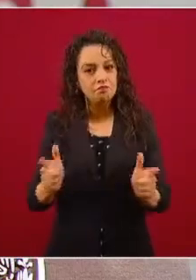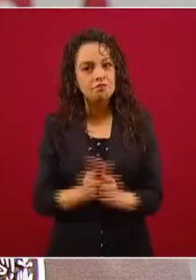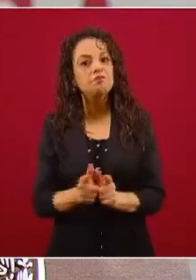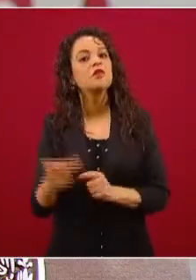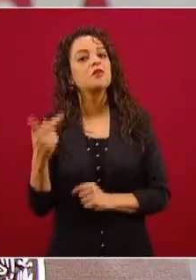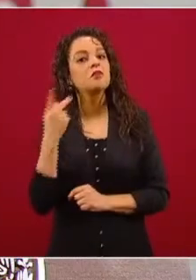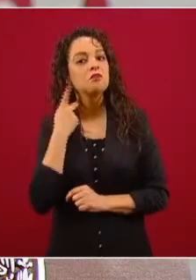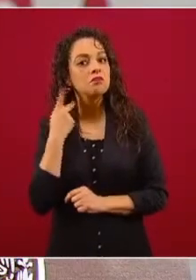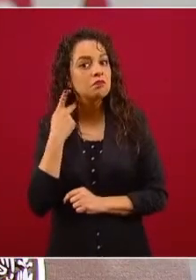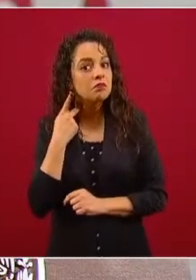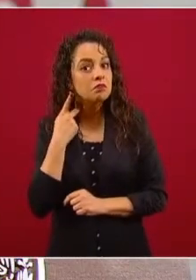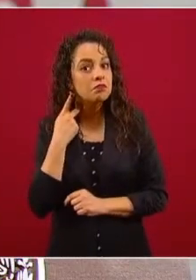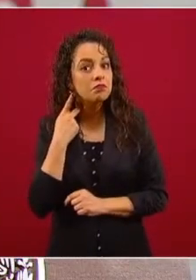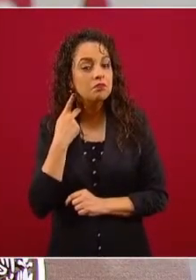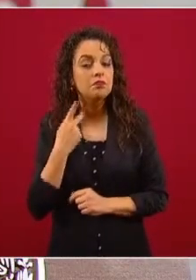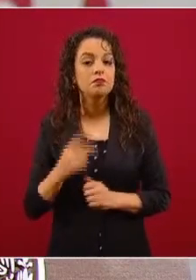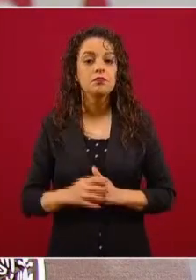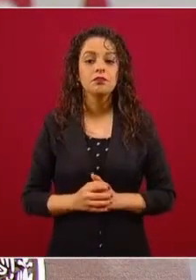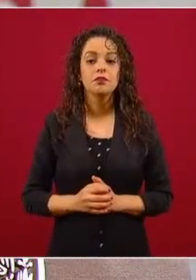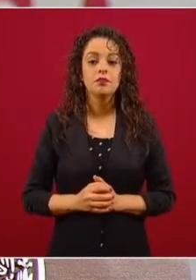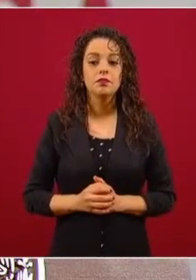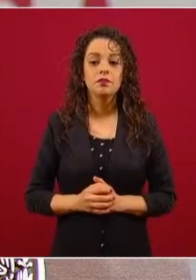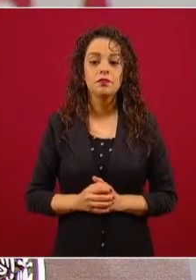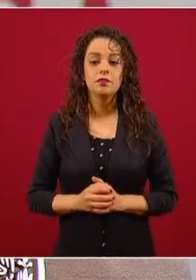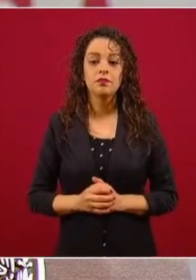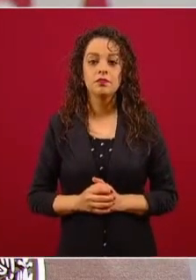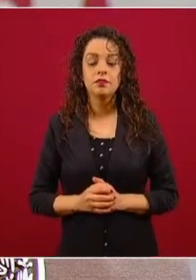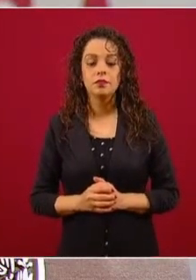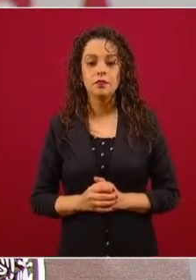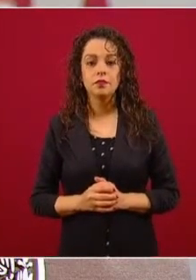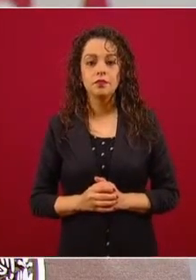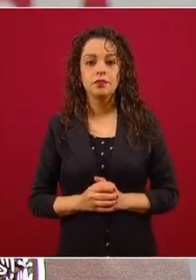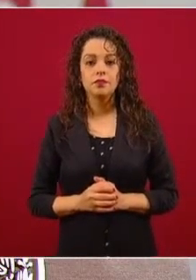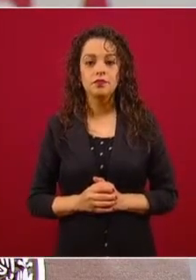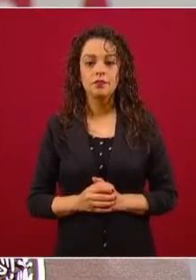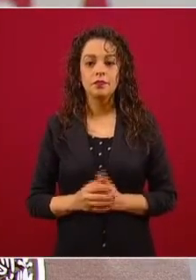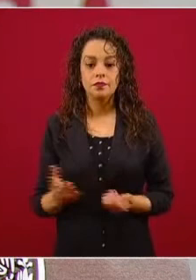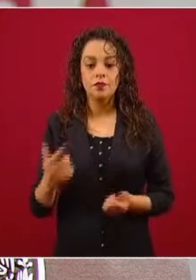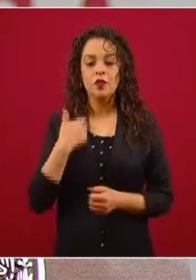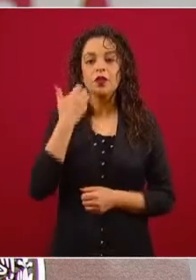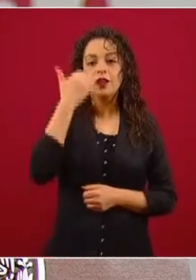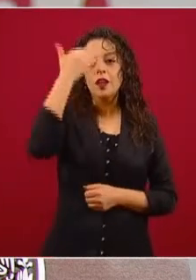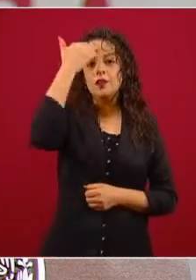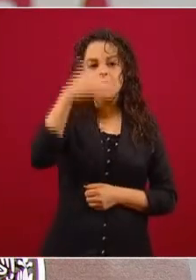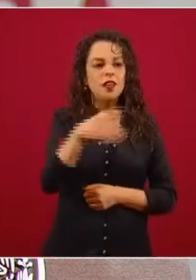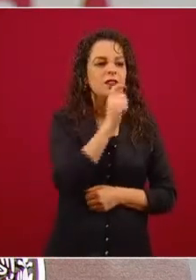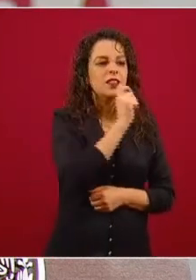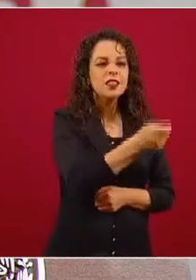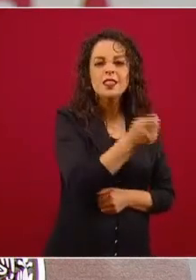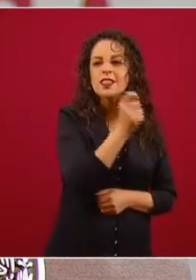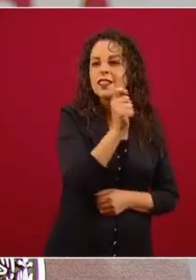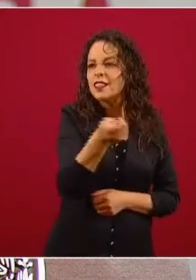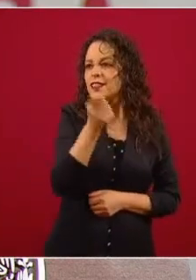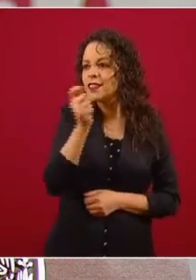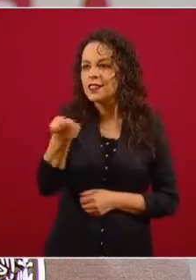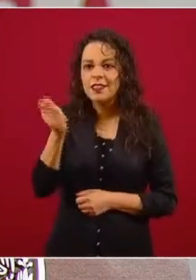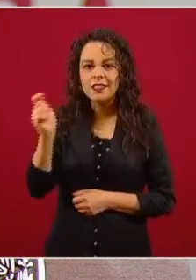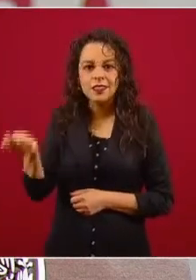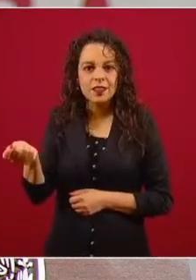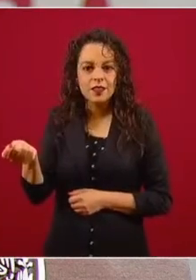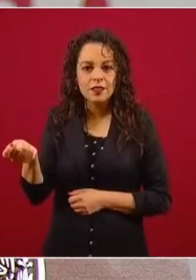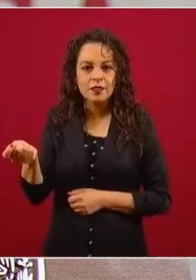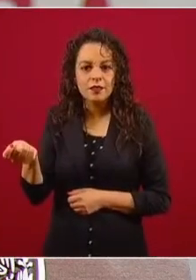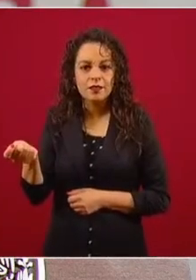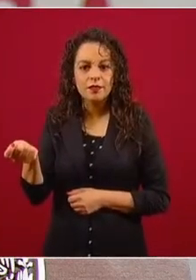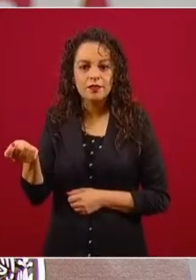para saber quién es quién en la